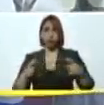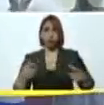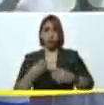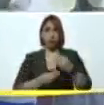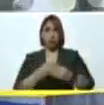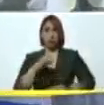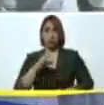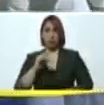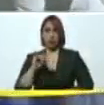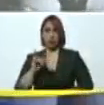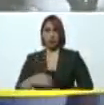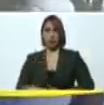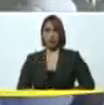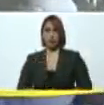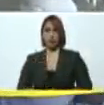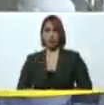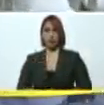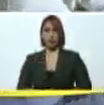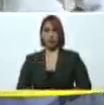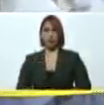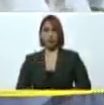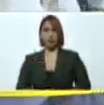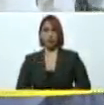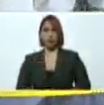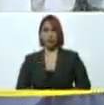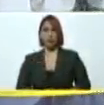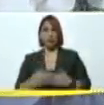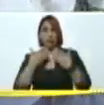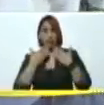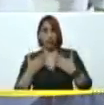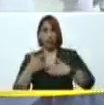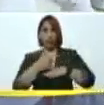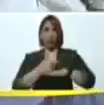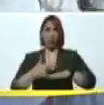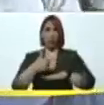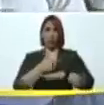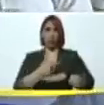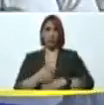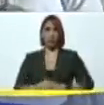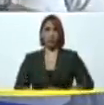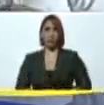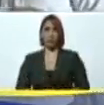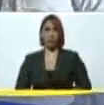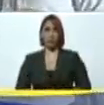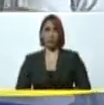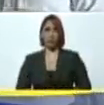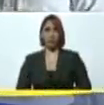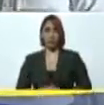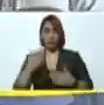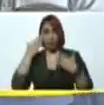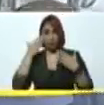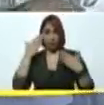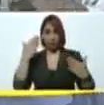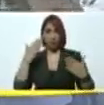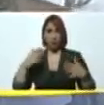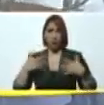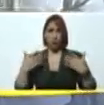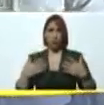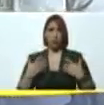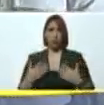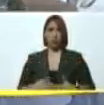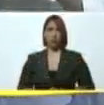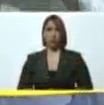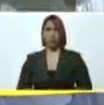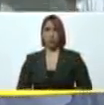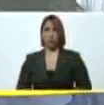de diagnóstico integral adelante querido hermano gracias gobernador Héctor querido presidente saludos contentos bien contentos